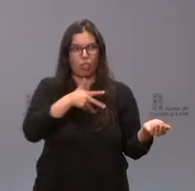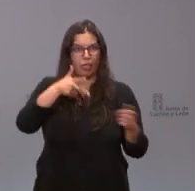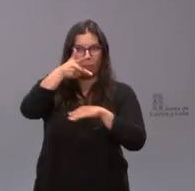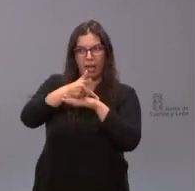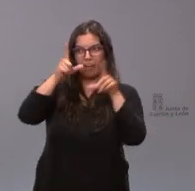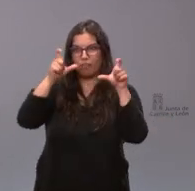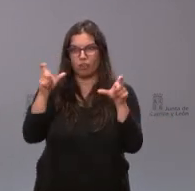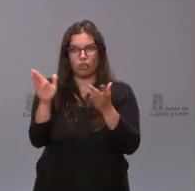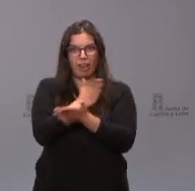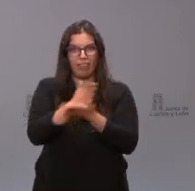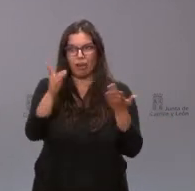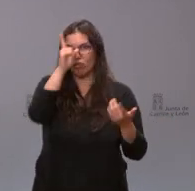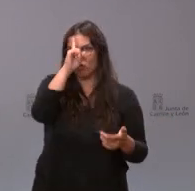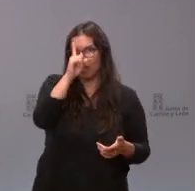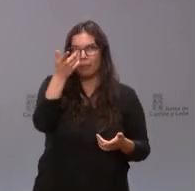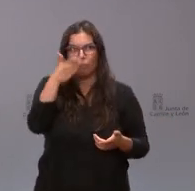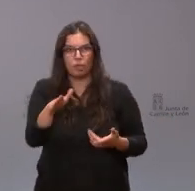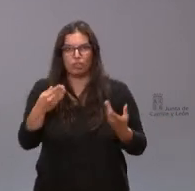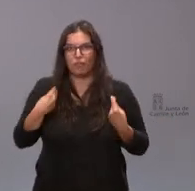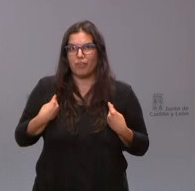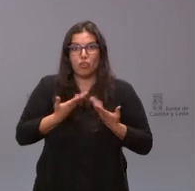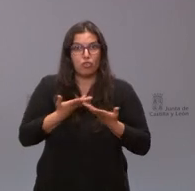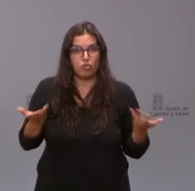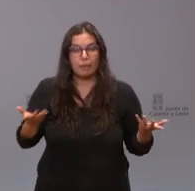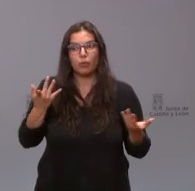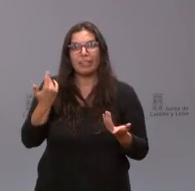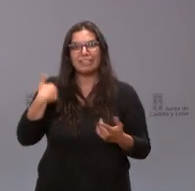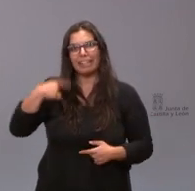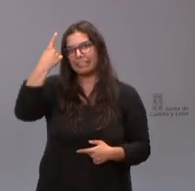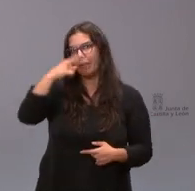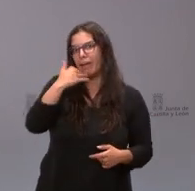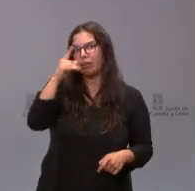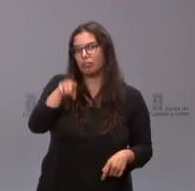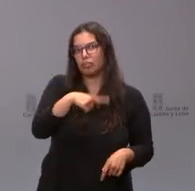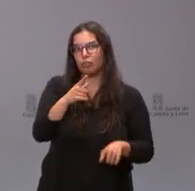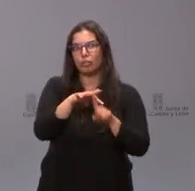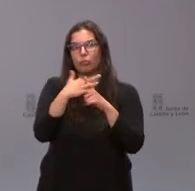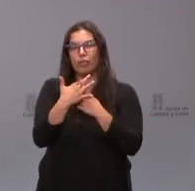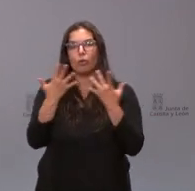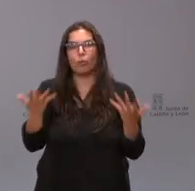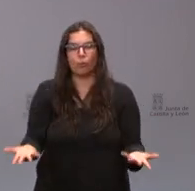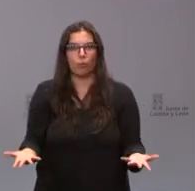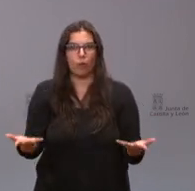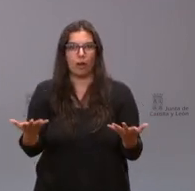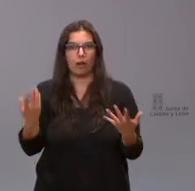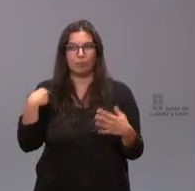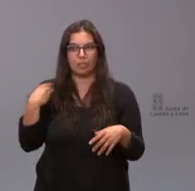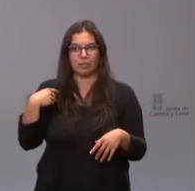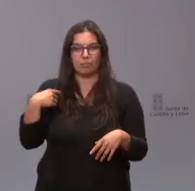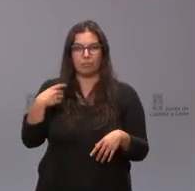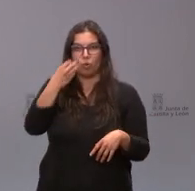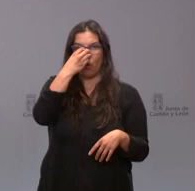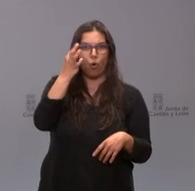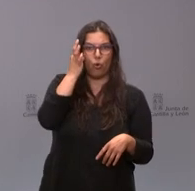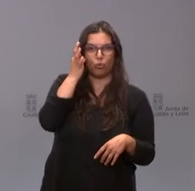fotografías ni constancia de que estuviesen vivos o muertos no sé si eso ha cambiado cuál es la situación o cuál es la situación actual en la que se